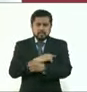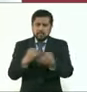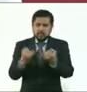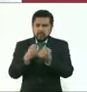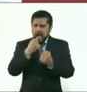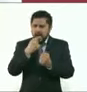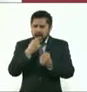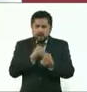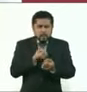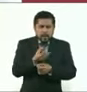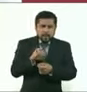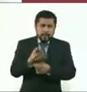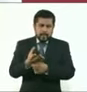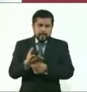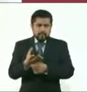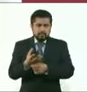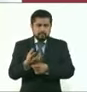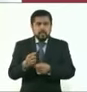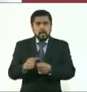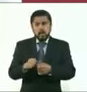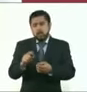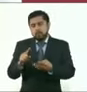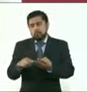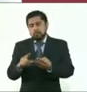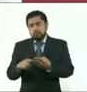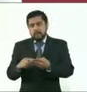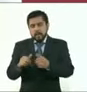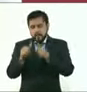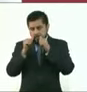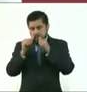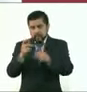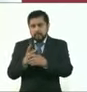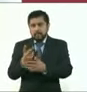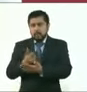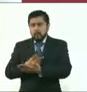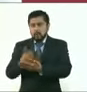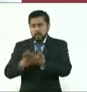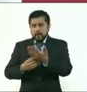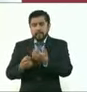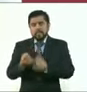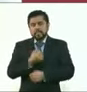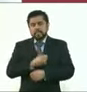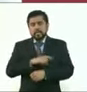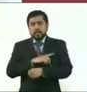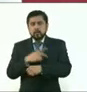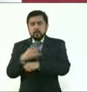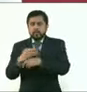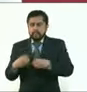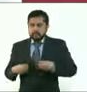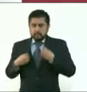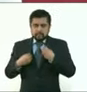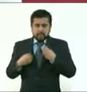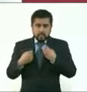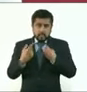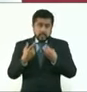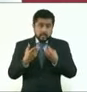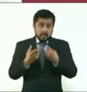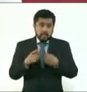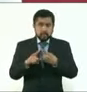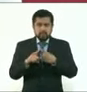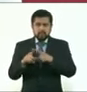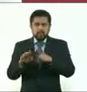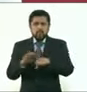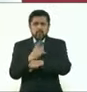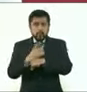que tenemos de salud en tu vida, que ahora, como hemos hablado mucho del Omicron, no hemos tenido oportunidad de hablar de ello. Pero